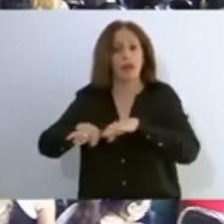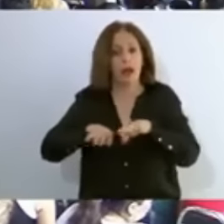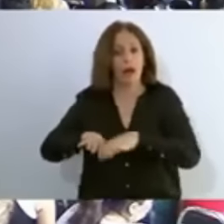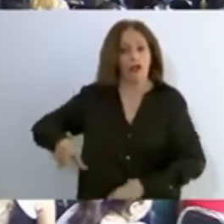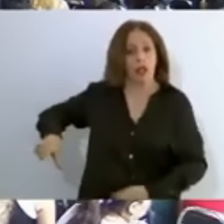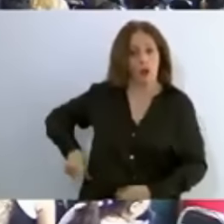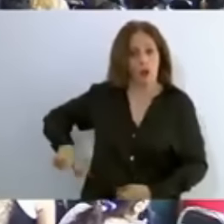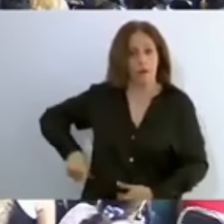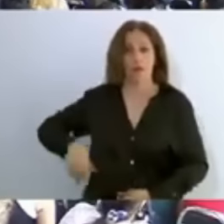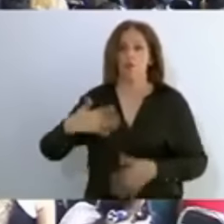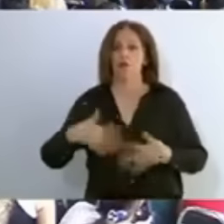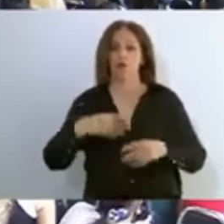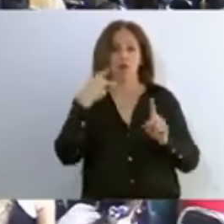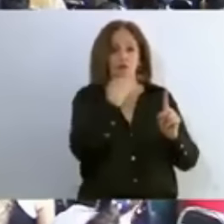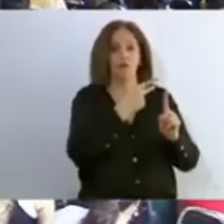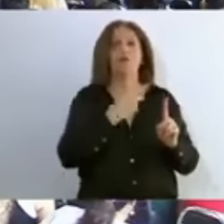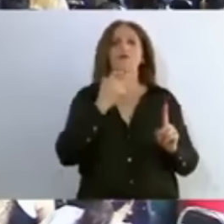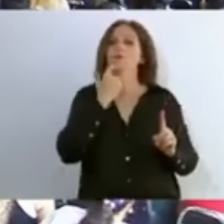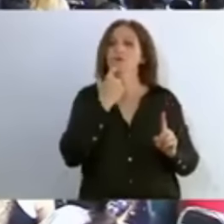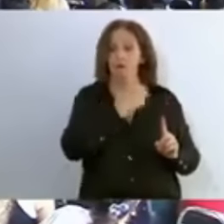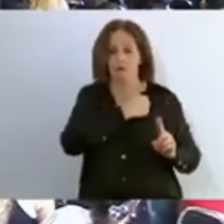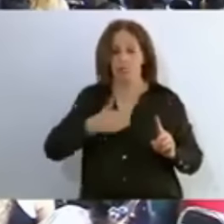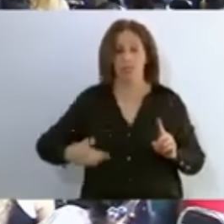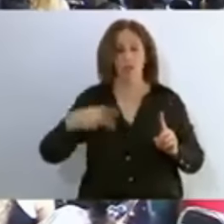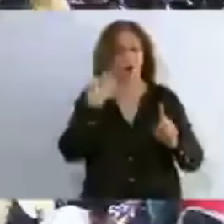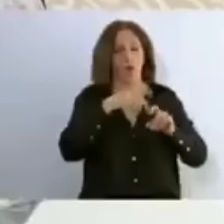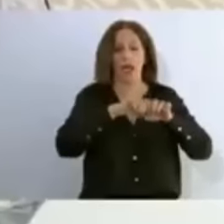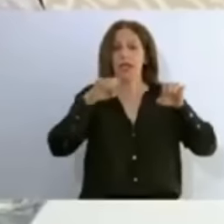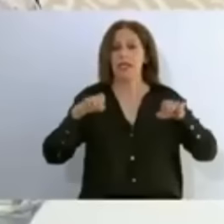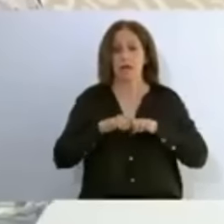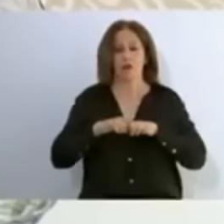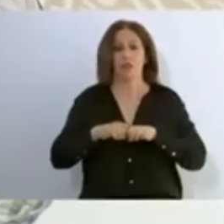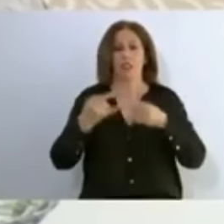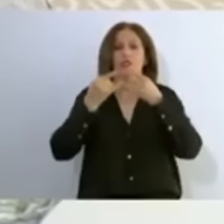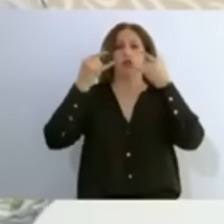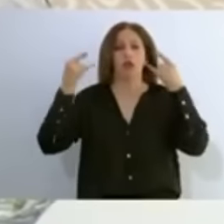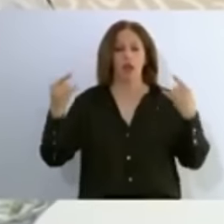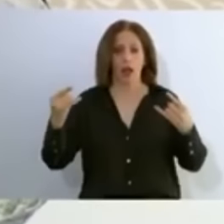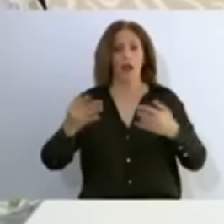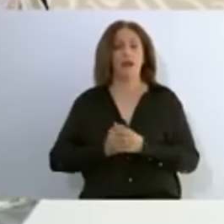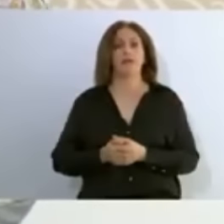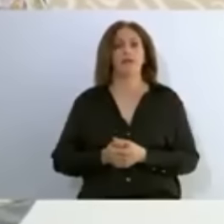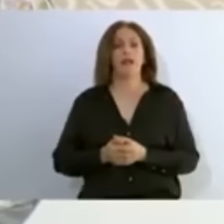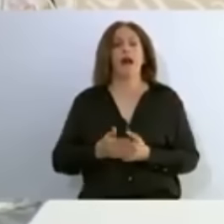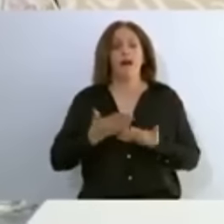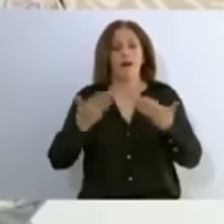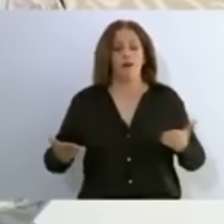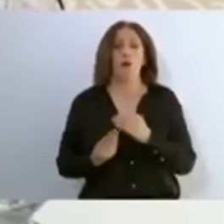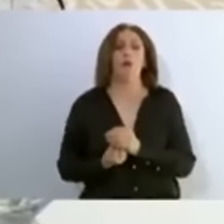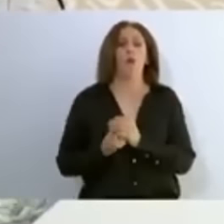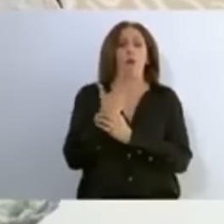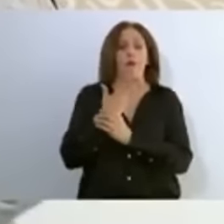histórico, el presidente López Obrador y también de la presidenta electa, la doctora Claudia Shema.